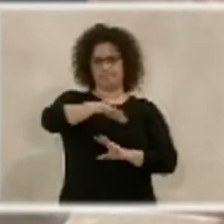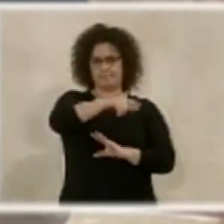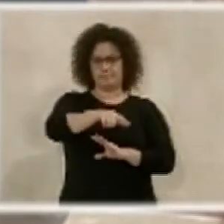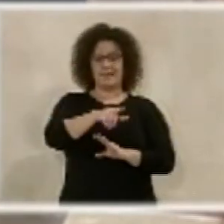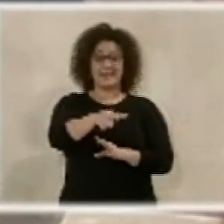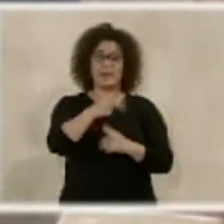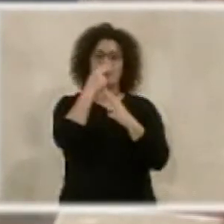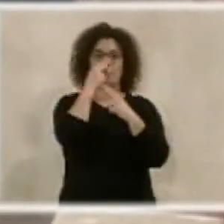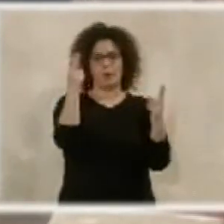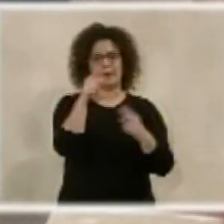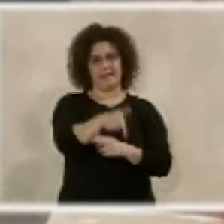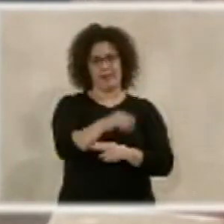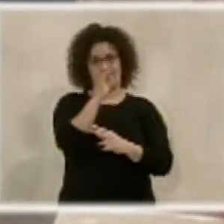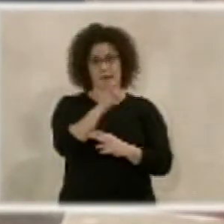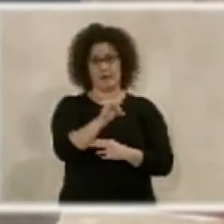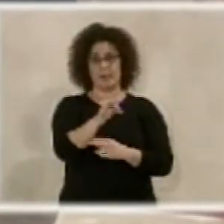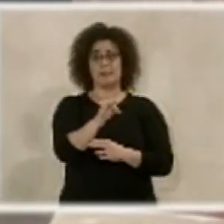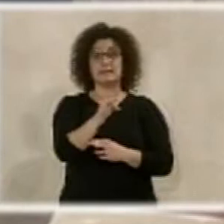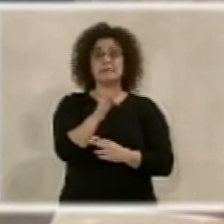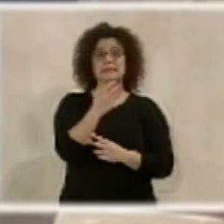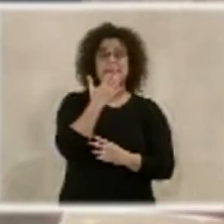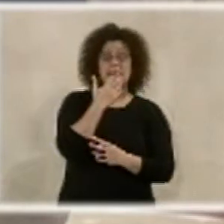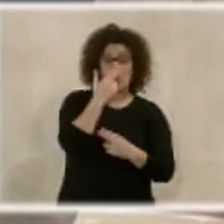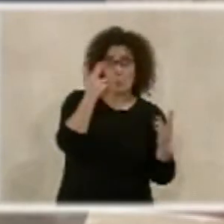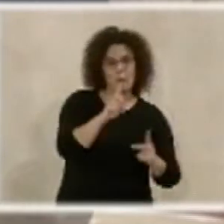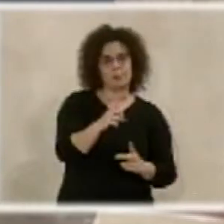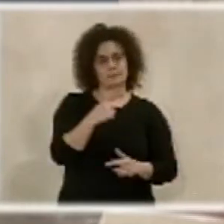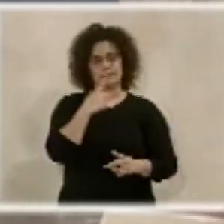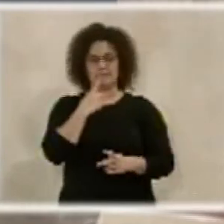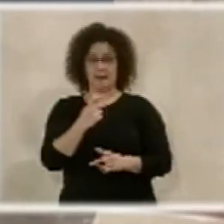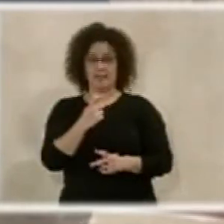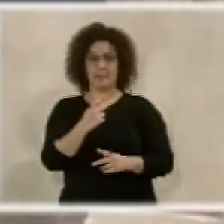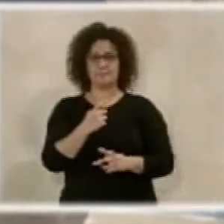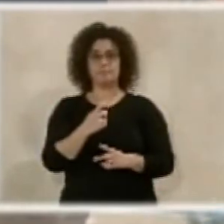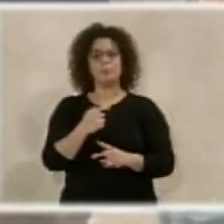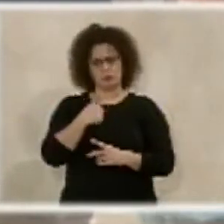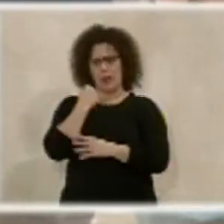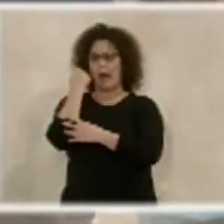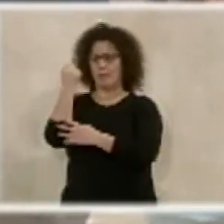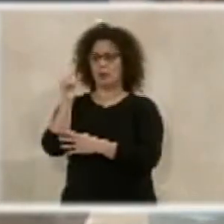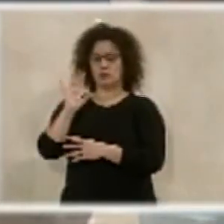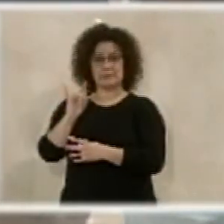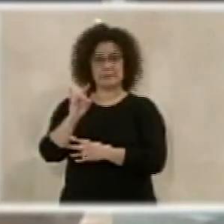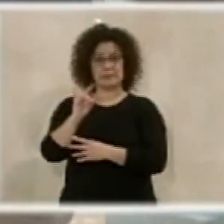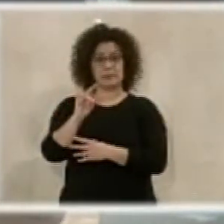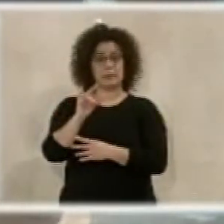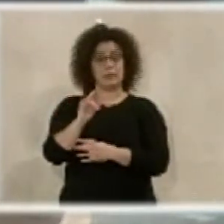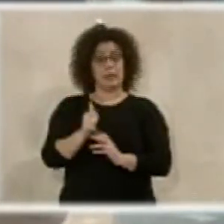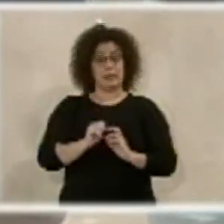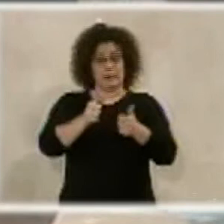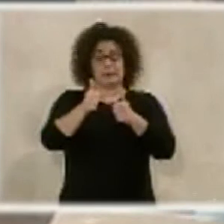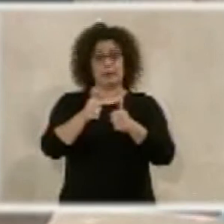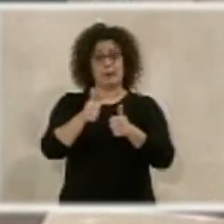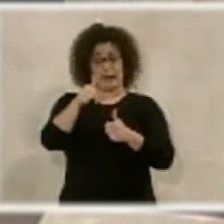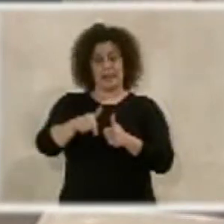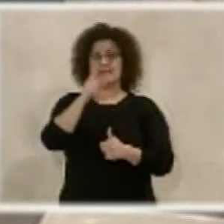la iniciativa pública, porque si no va a ser muy difícil que se pueda realizar. Por lo tanto, es nuestro apoyo a que sea una iniciativa que este año se